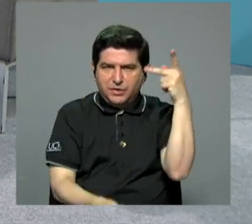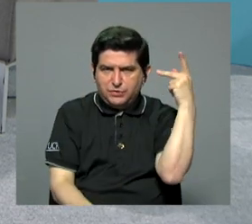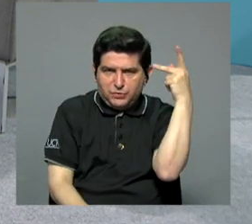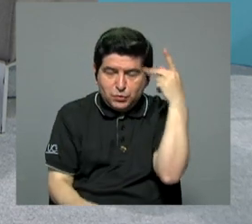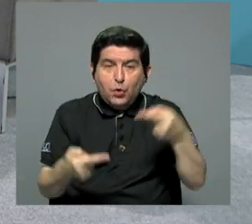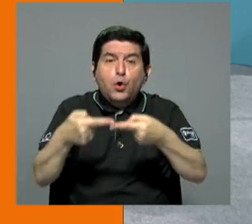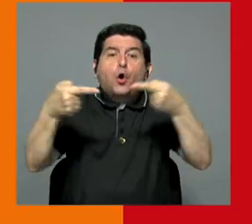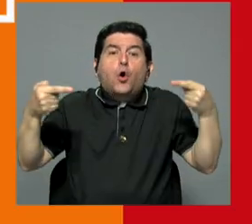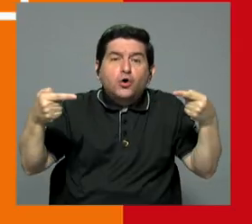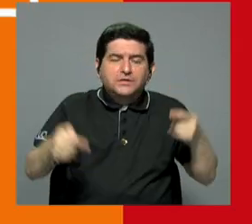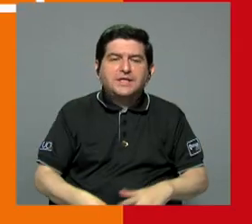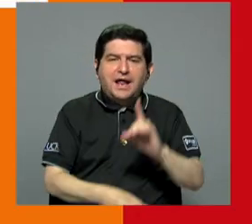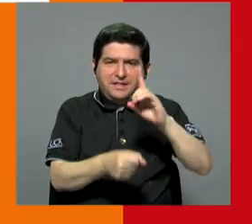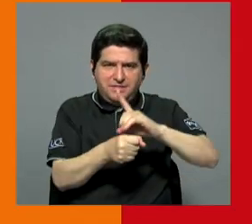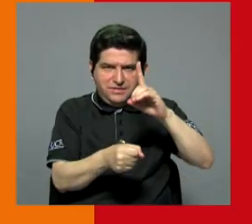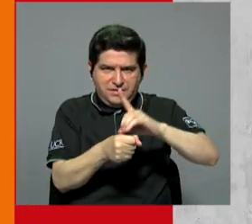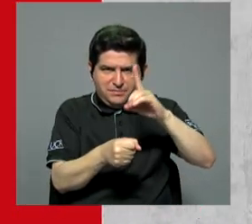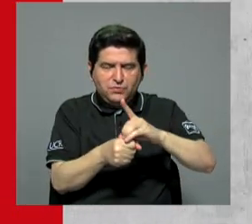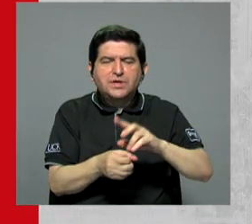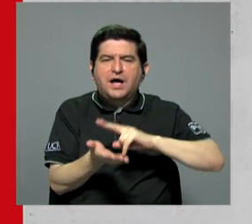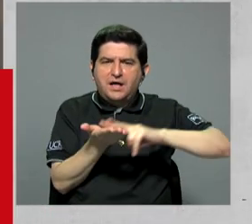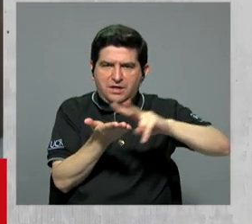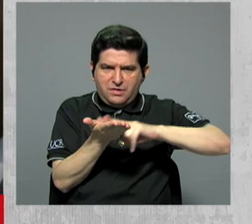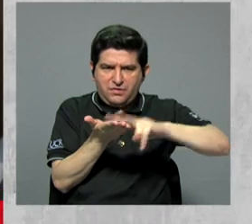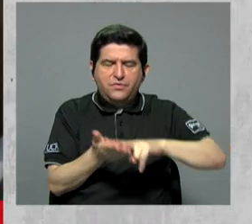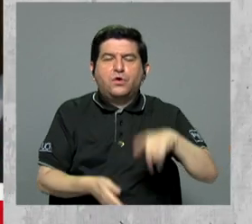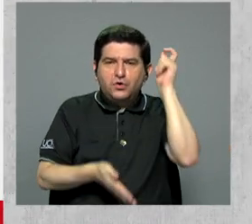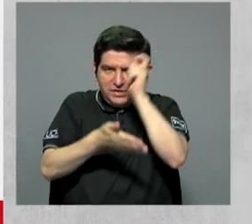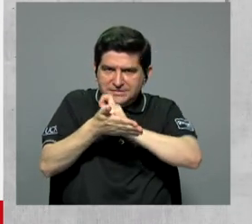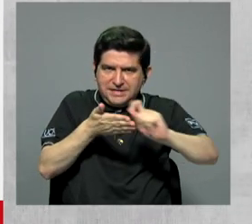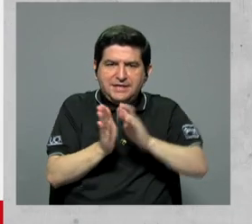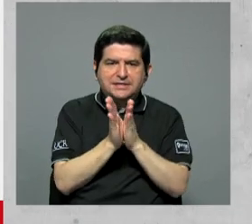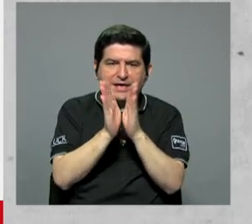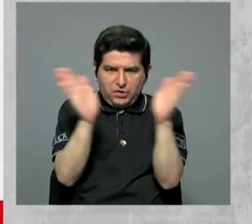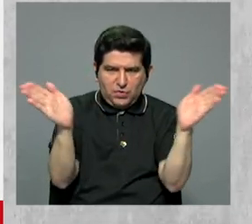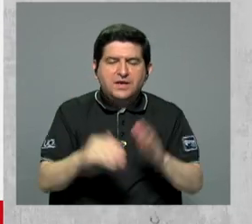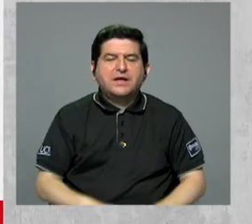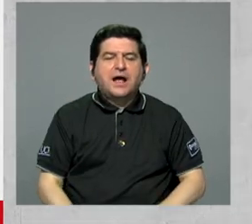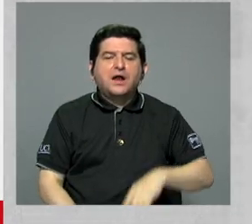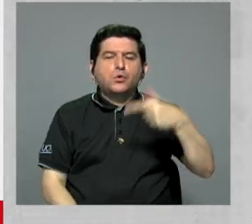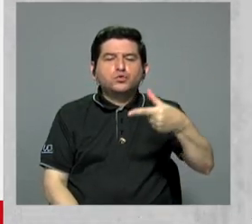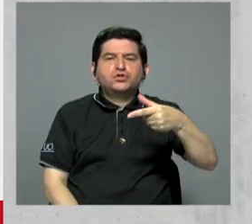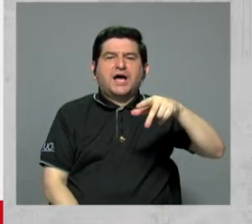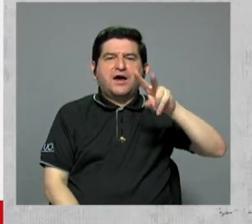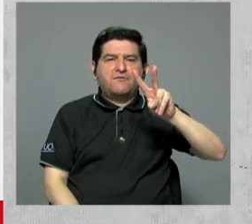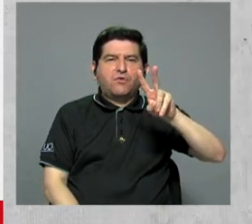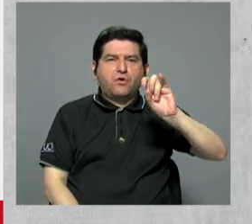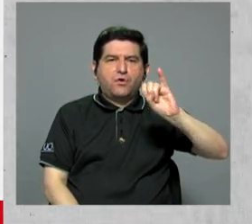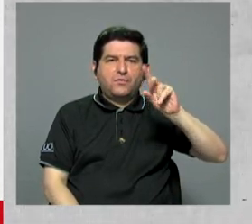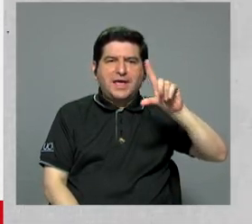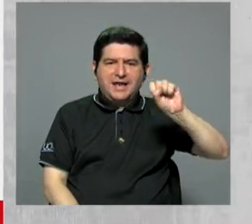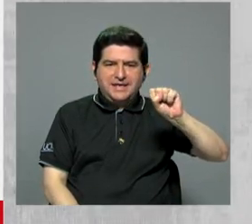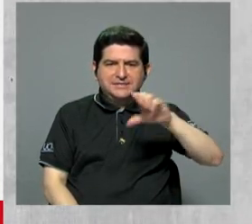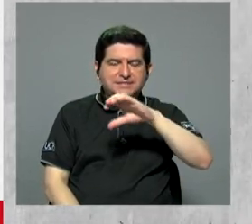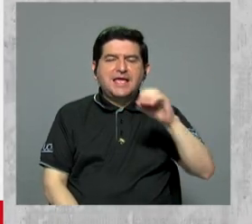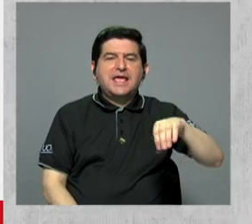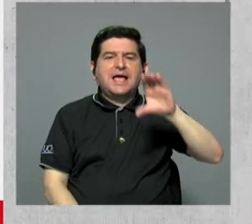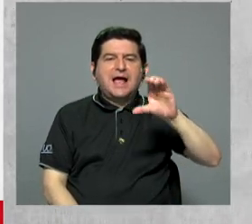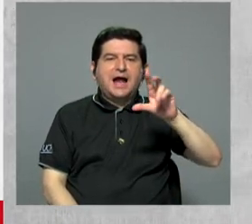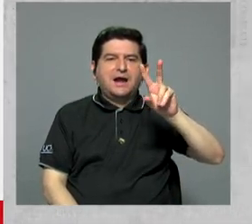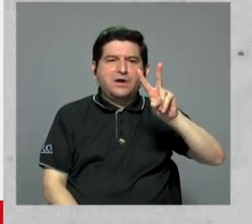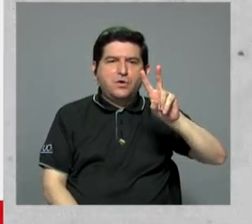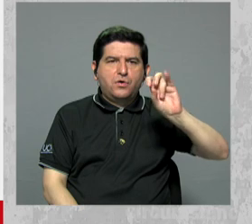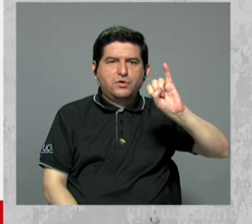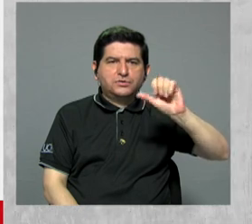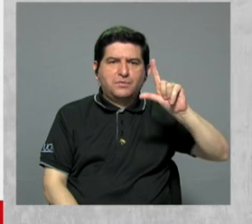en contra del Diputado de Liberación Nacional y Secretario General del Partido de Liberación Nacional Gustavo Viales y también de Carlos Viales, quien es